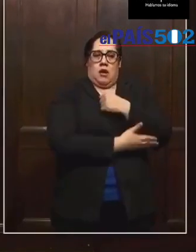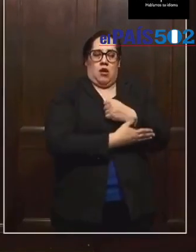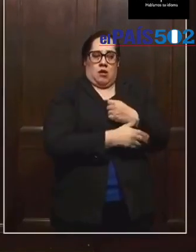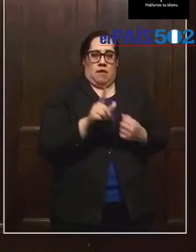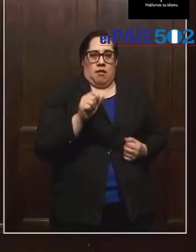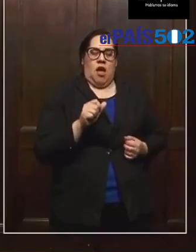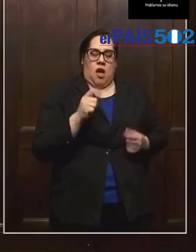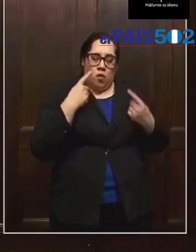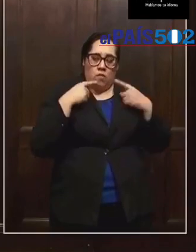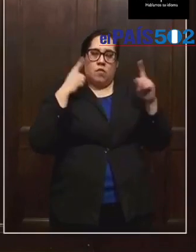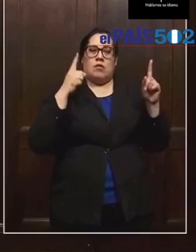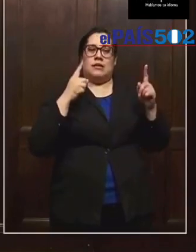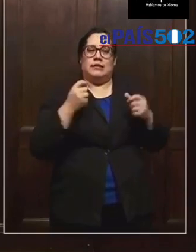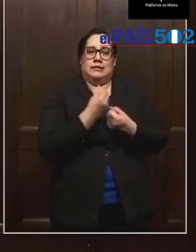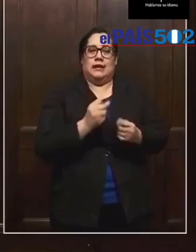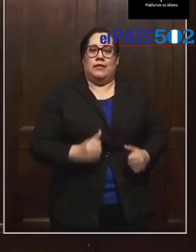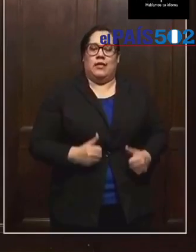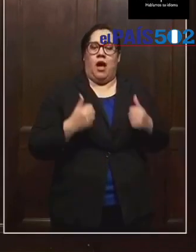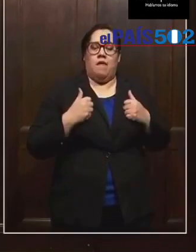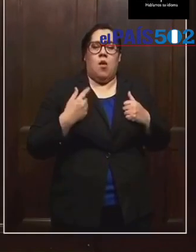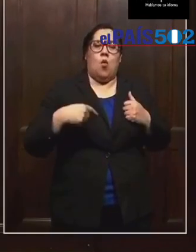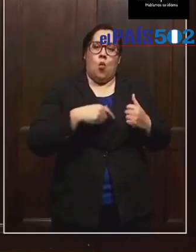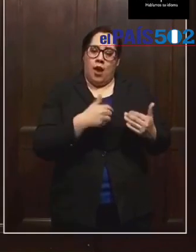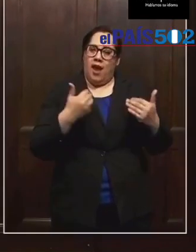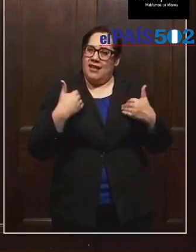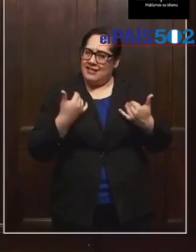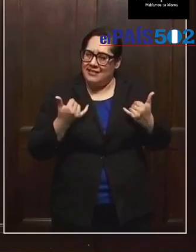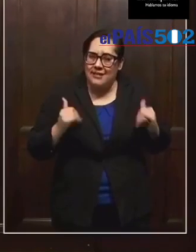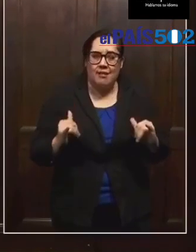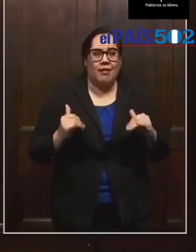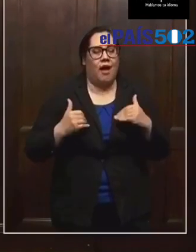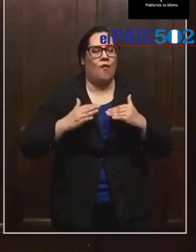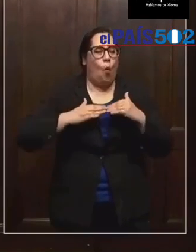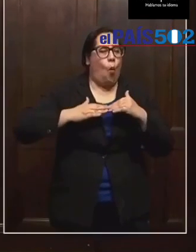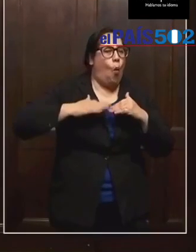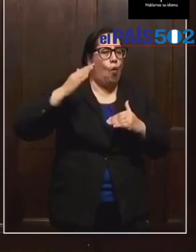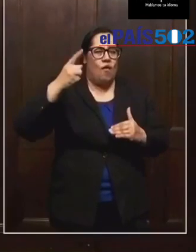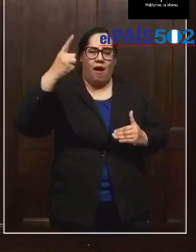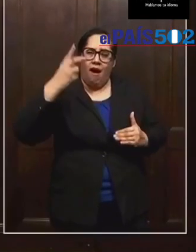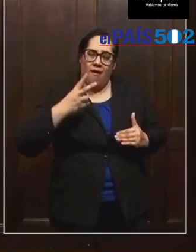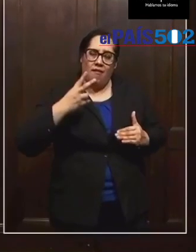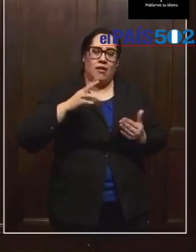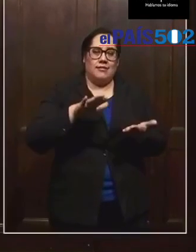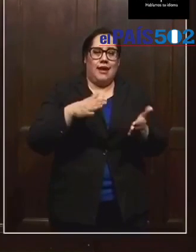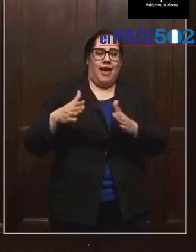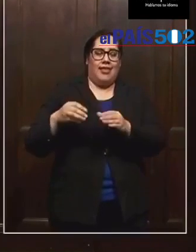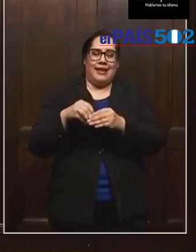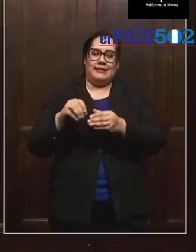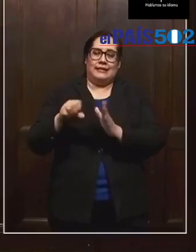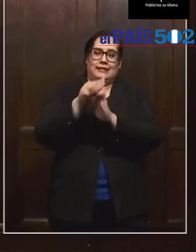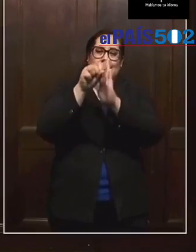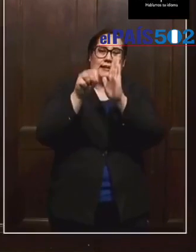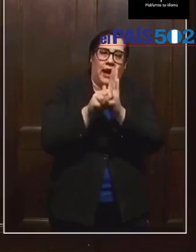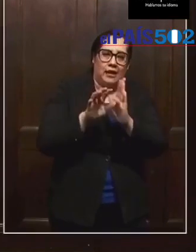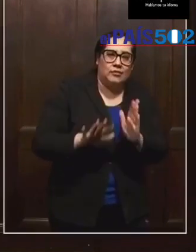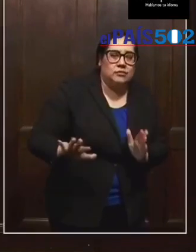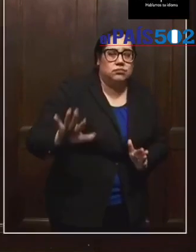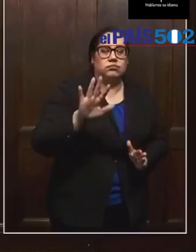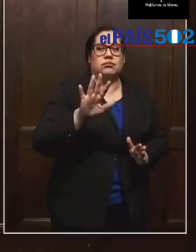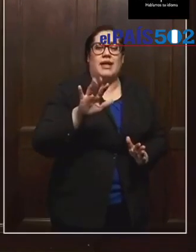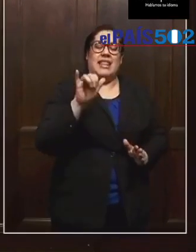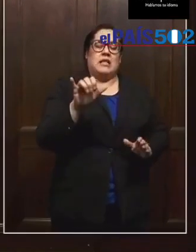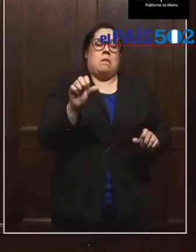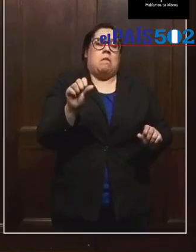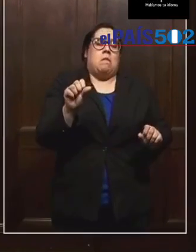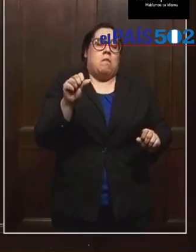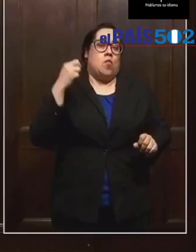logrado salvar vidas, tenemos más de la mitad de las muertes en el estado y por eso es posible